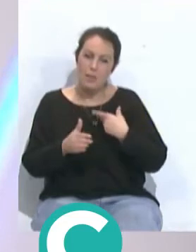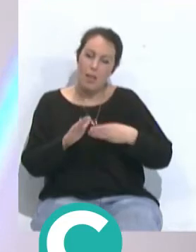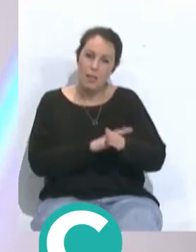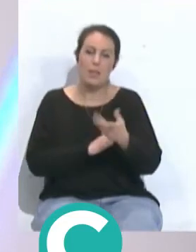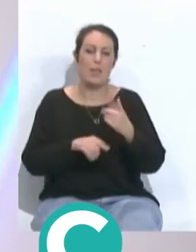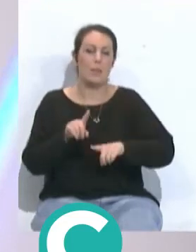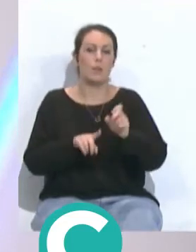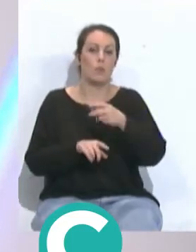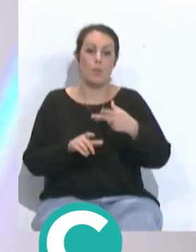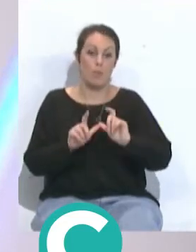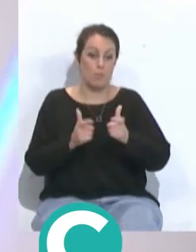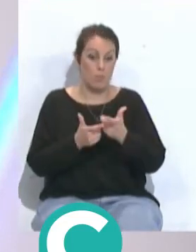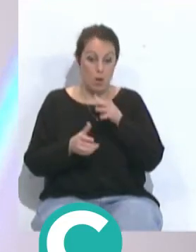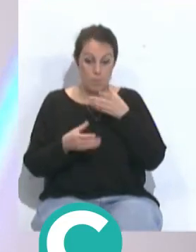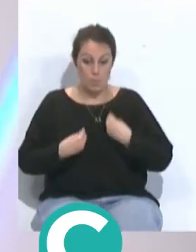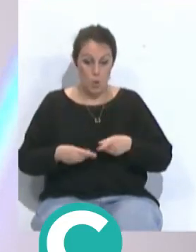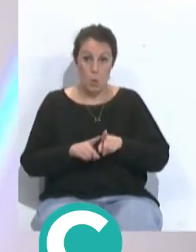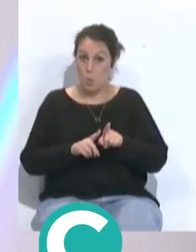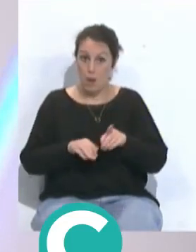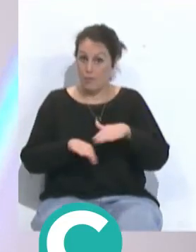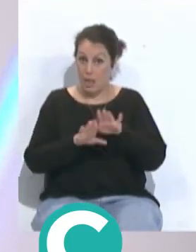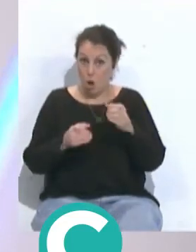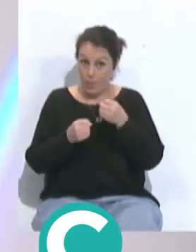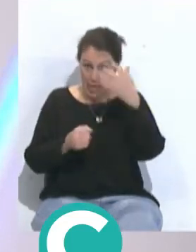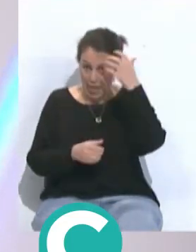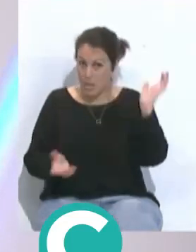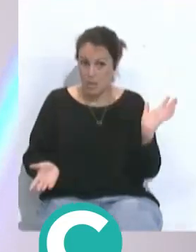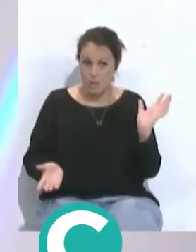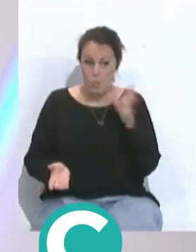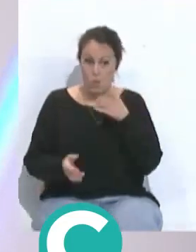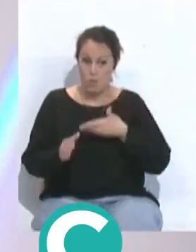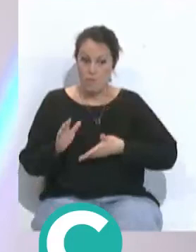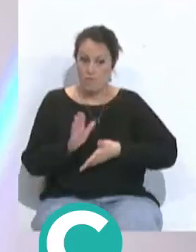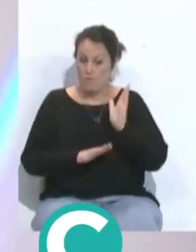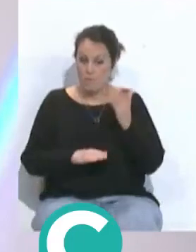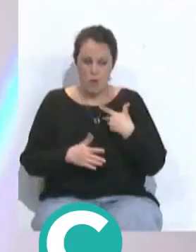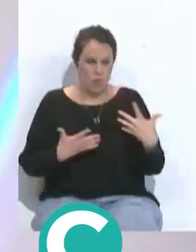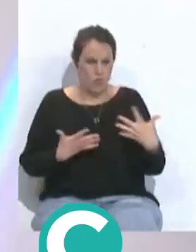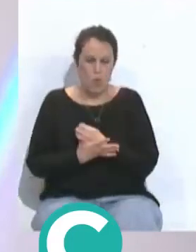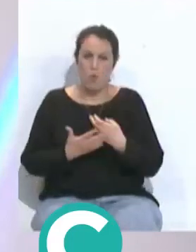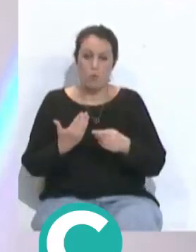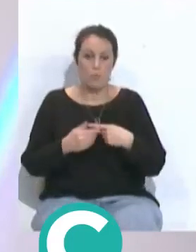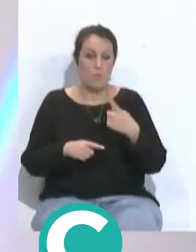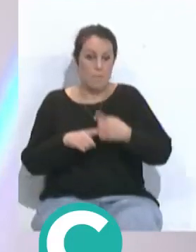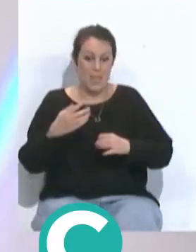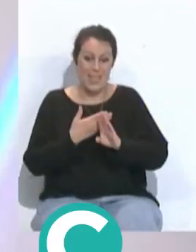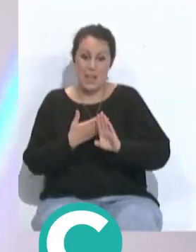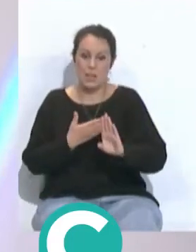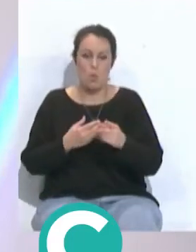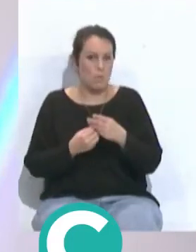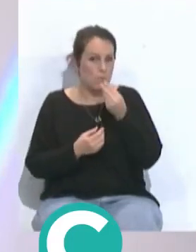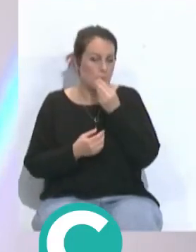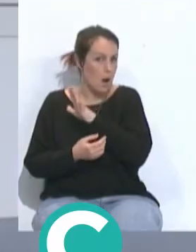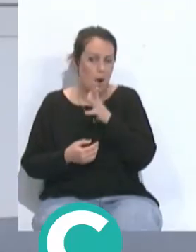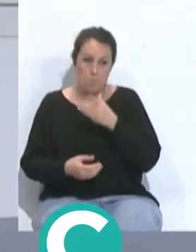alineación que tú has puesto ahora mismo prácticamente como si fuera a jugar la final de Copa del Rey porque va con todo mira de medio campo hacia adelante y es lo